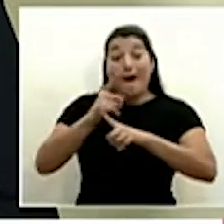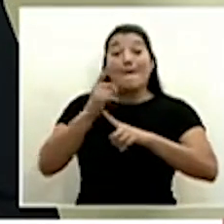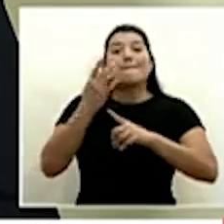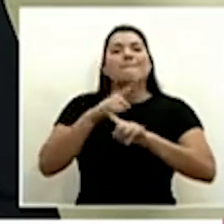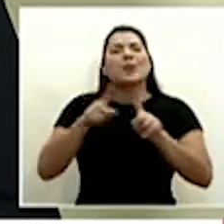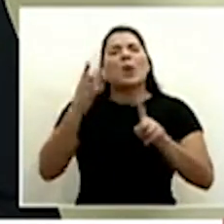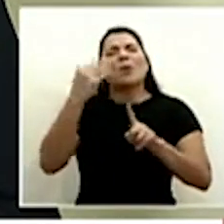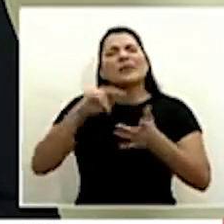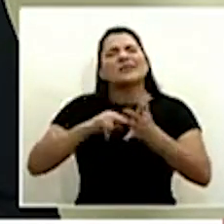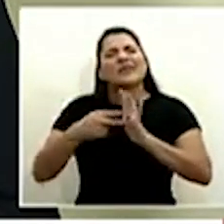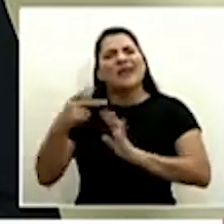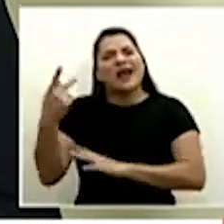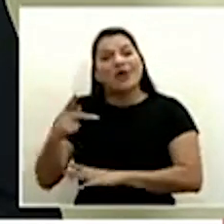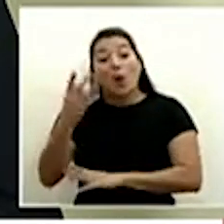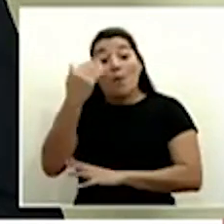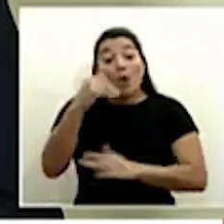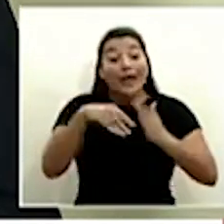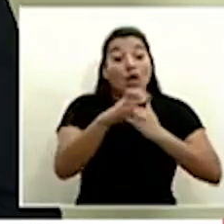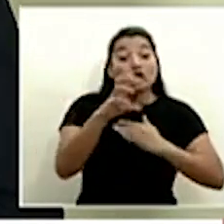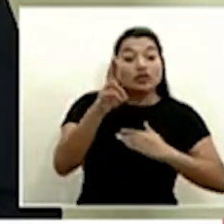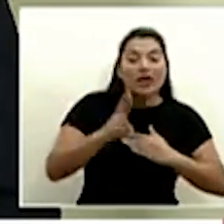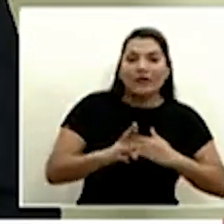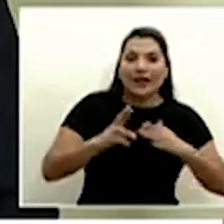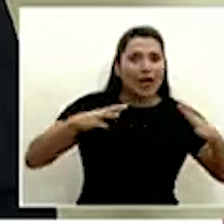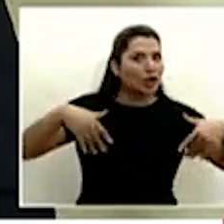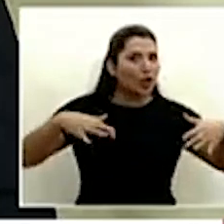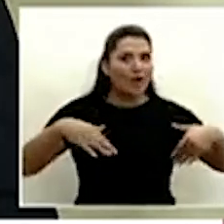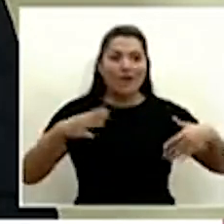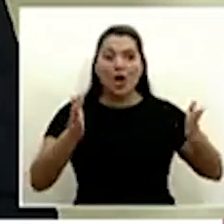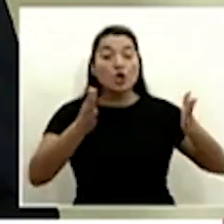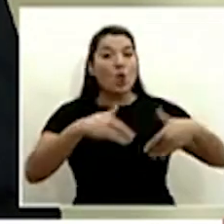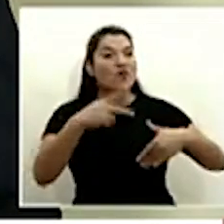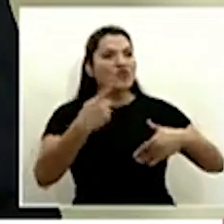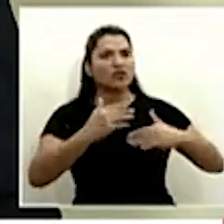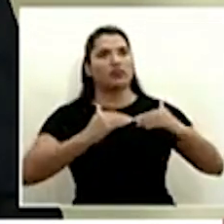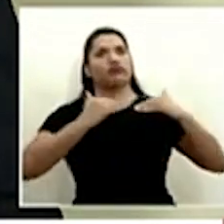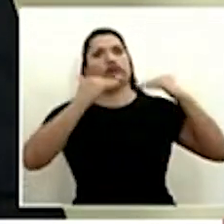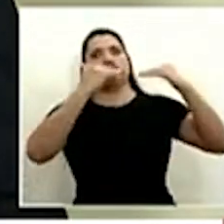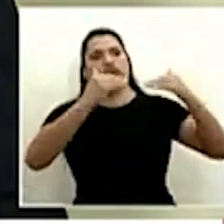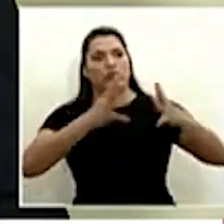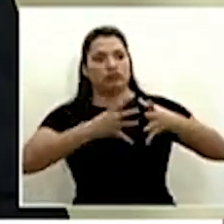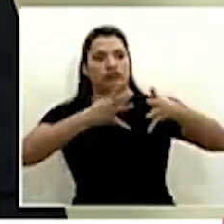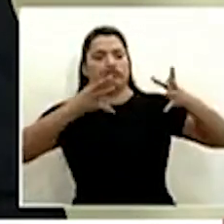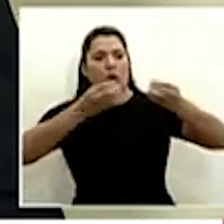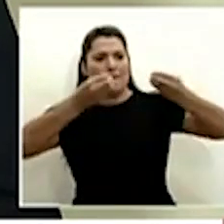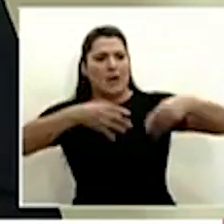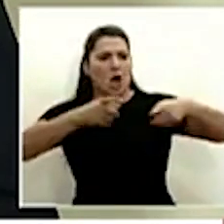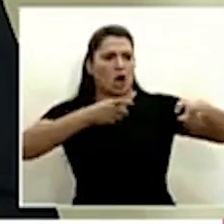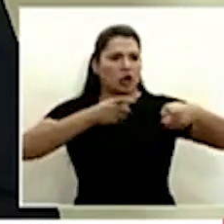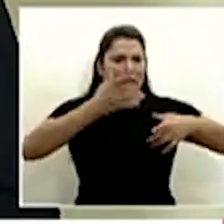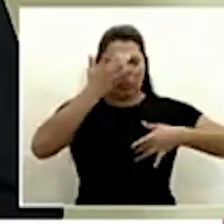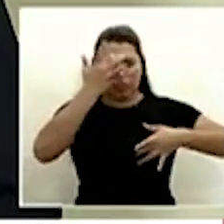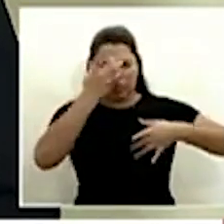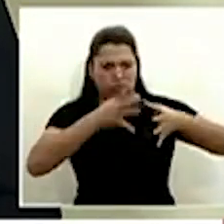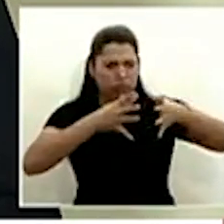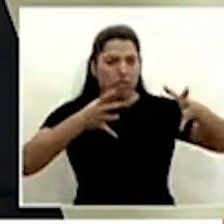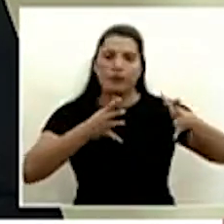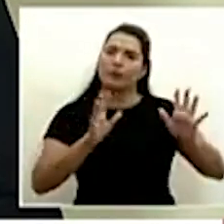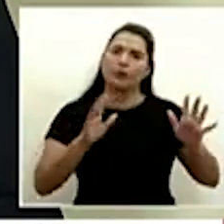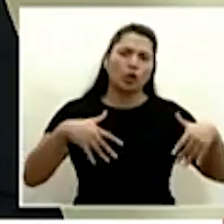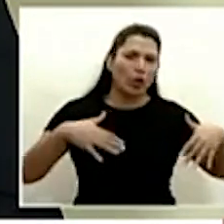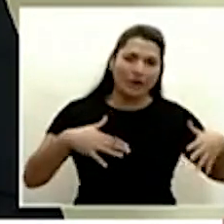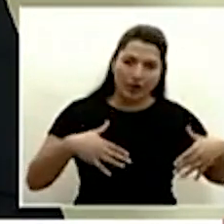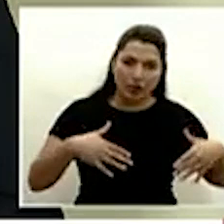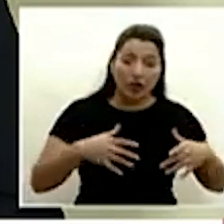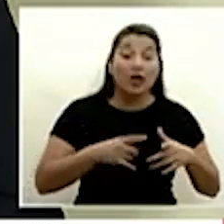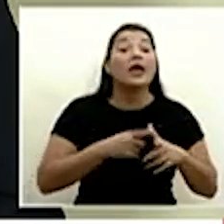comunitaria aún y eso pues obviamente nos arroja dentro de los casos que hemos tenido pues obviamente algunos si están relacionados con